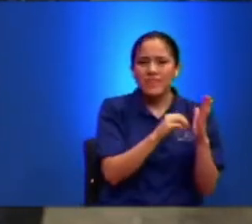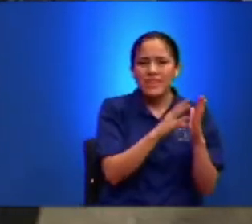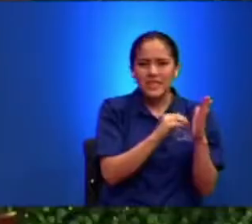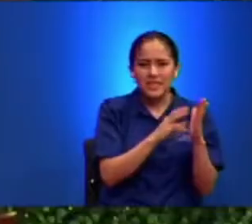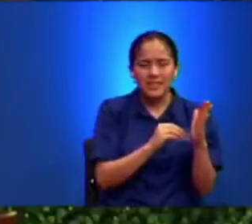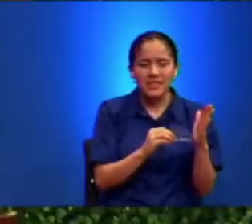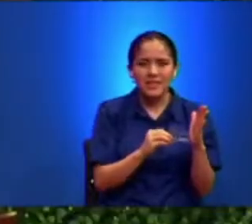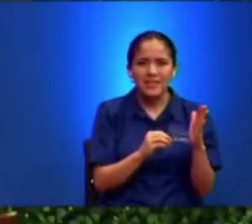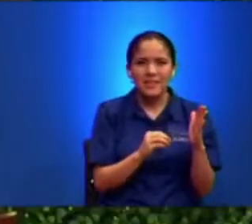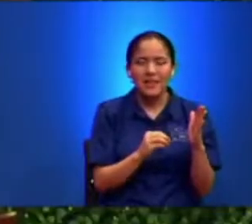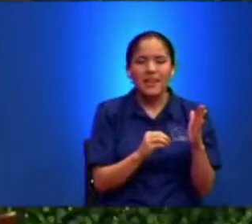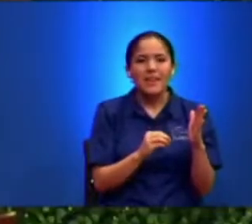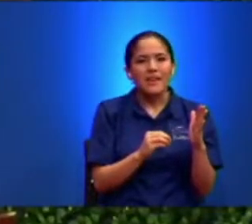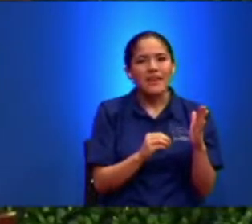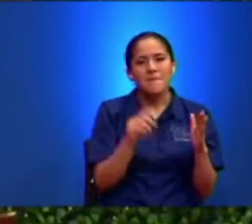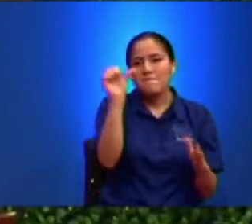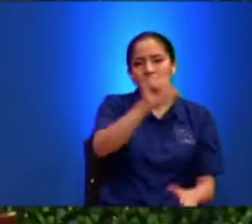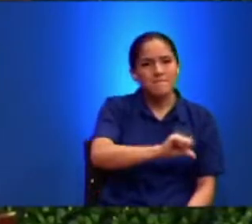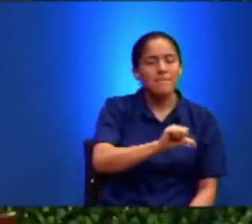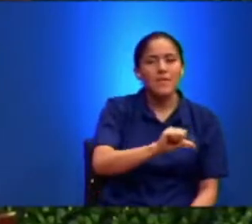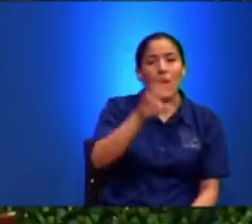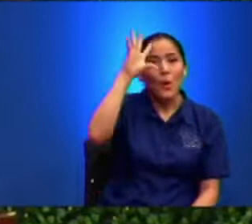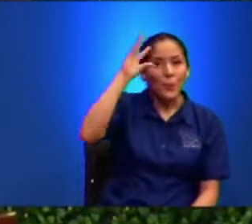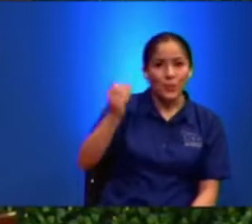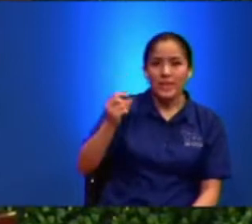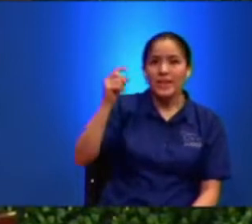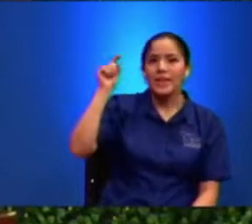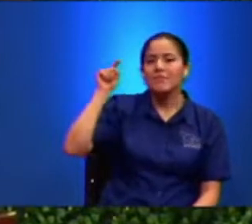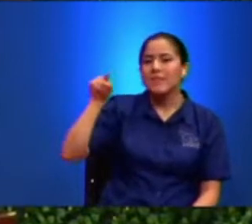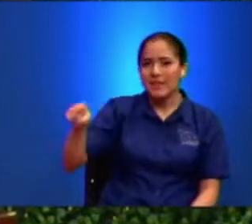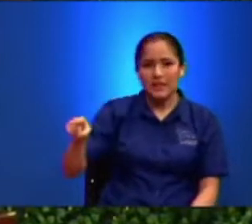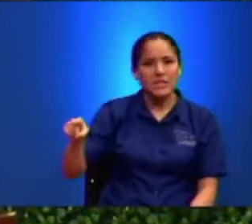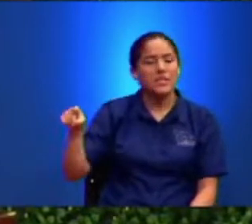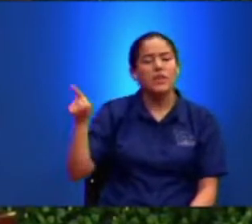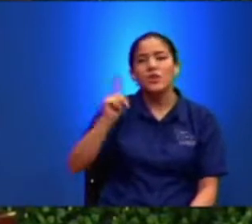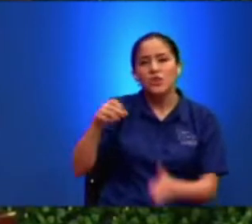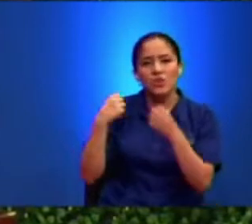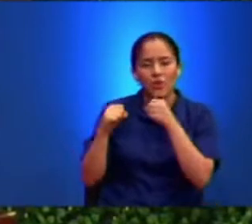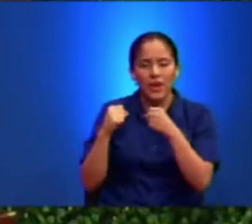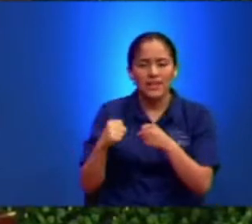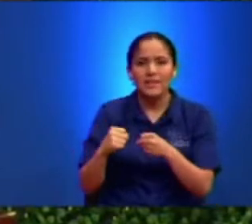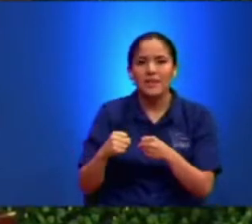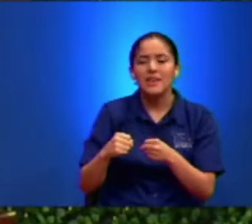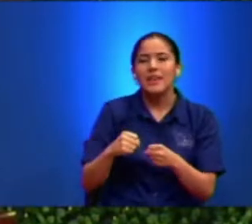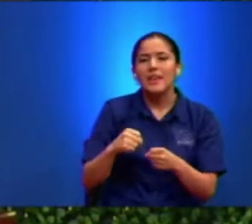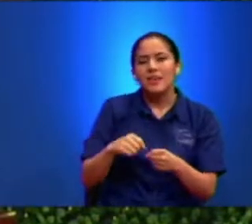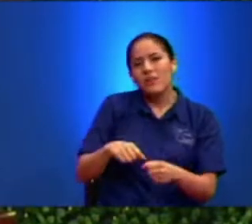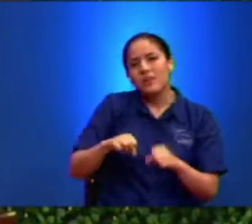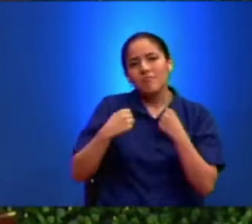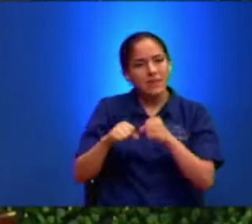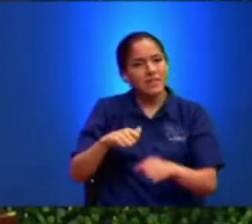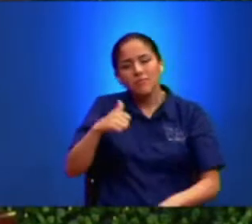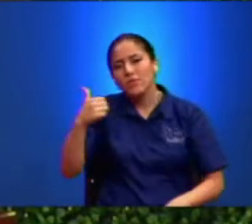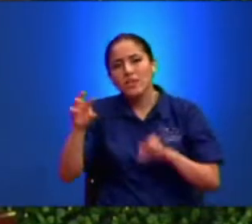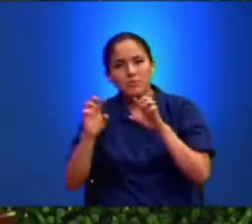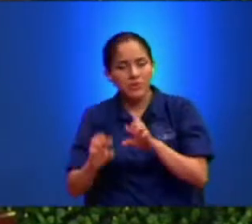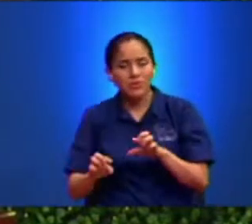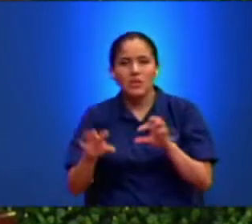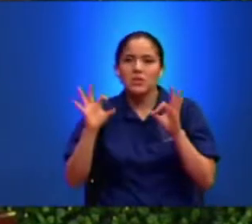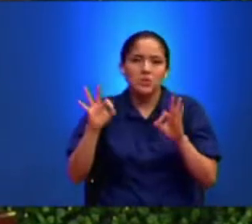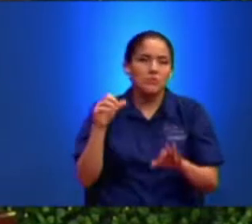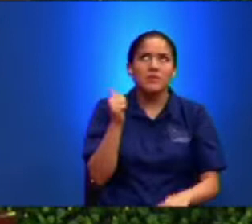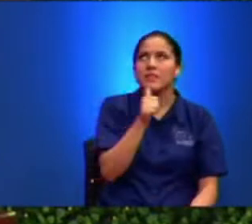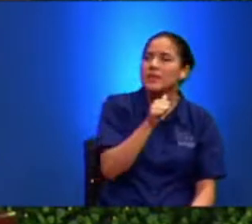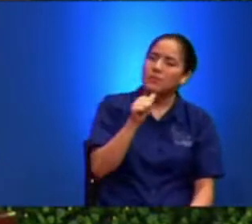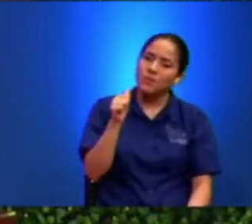doble sentido? ¿Por qué este no hace lo que hacen los demás? ¿Por qué no se emborracha? Y le van a tener que ir a preguntar